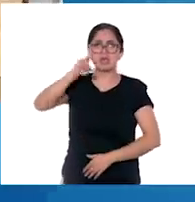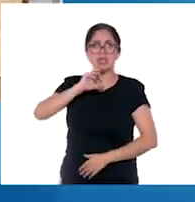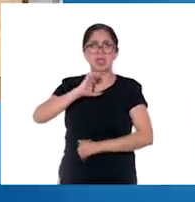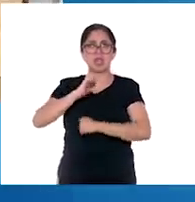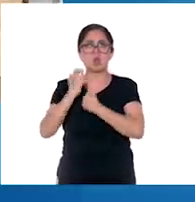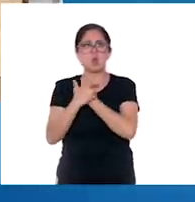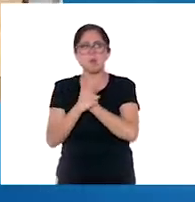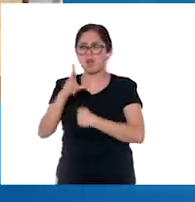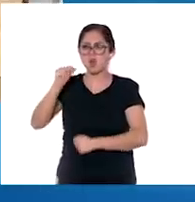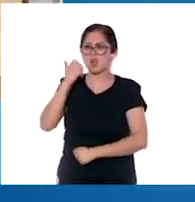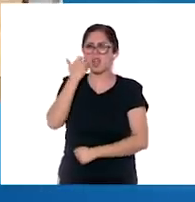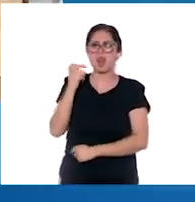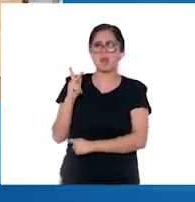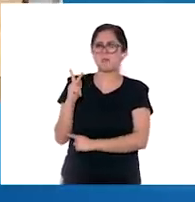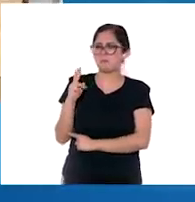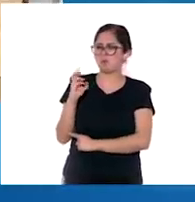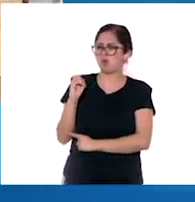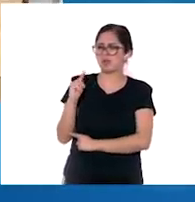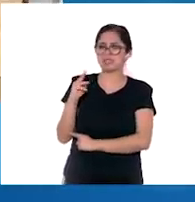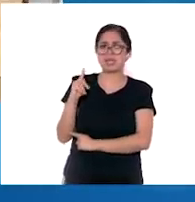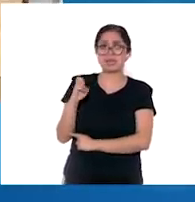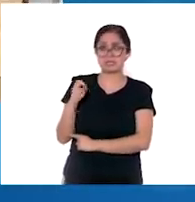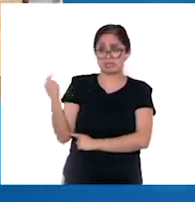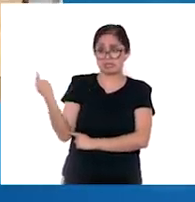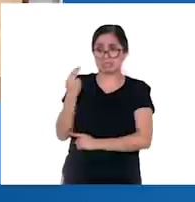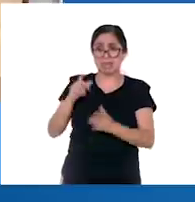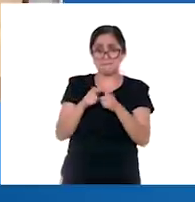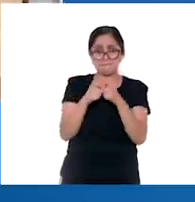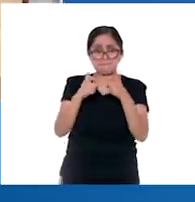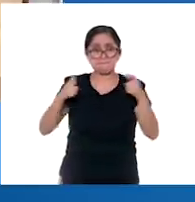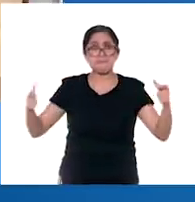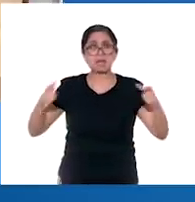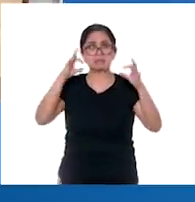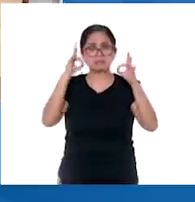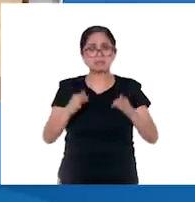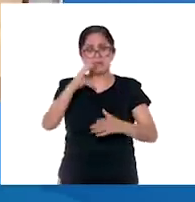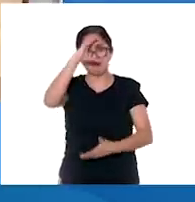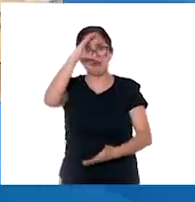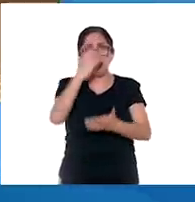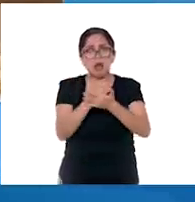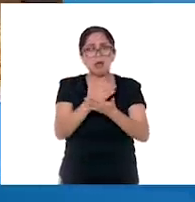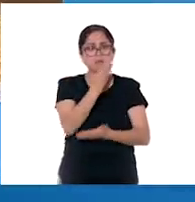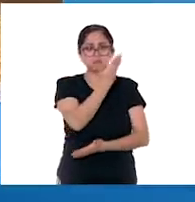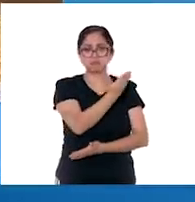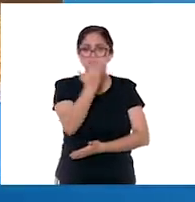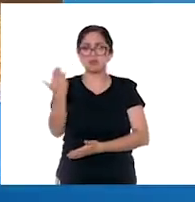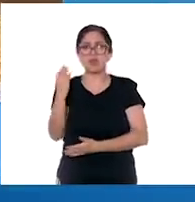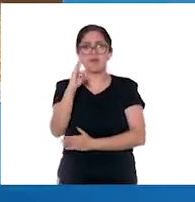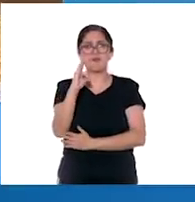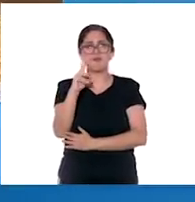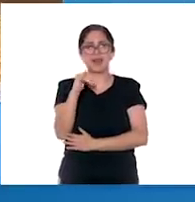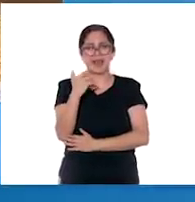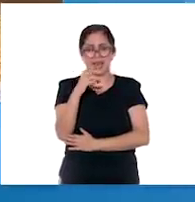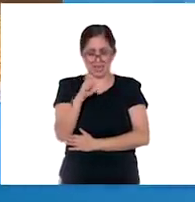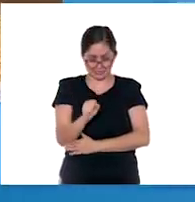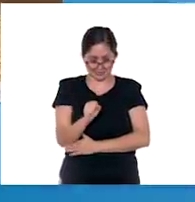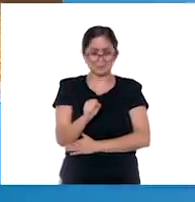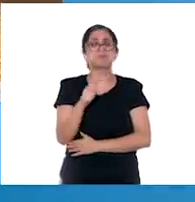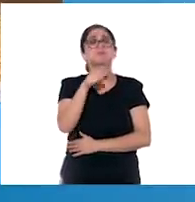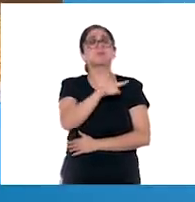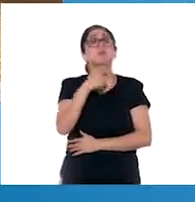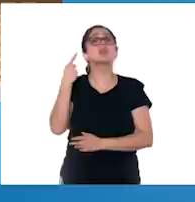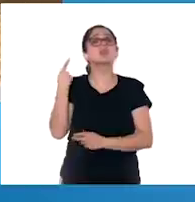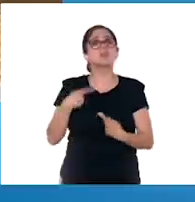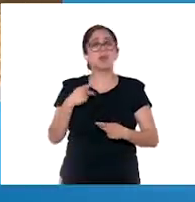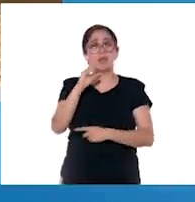protestantismo, era necesario incrementar el número de fieles, así que para redoblar esfuerzos pidieron ayuda de los frailes. Los franciscanos fueron